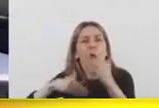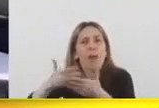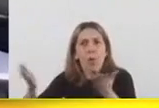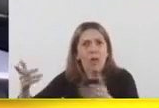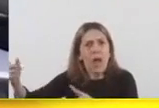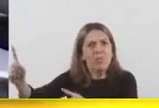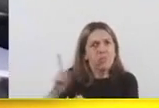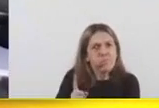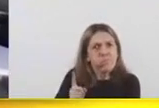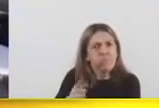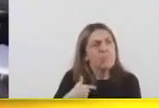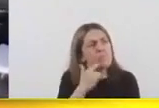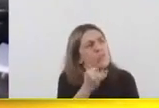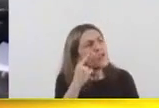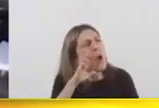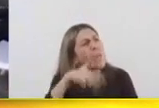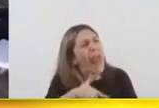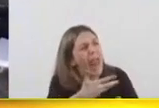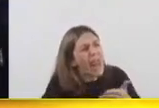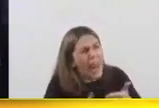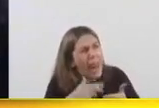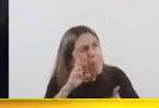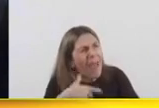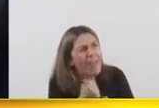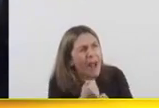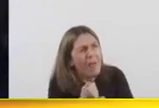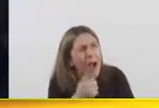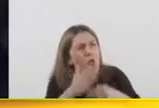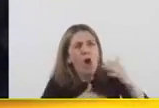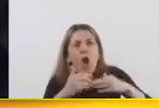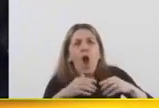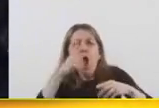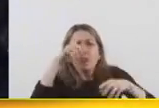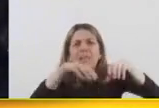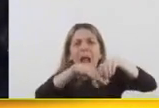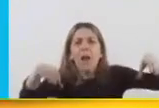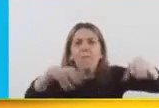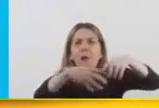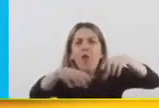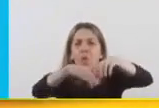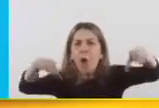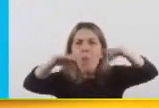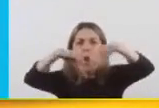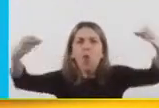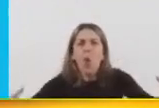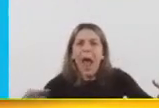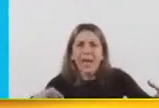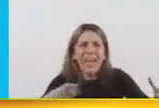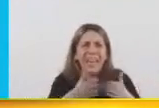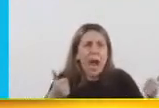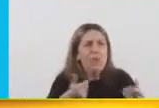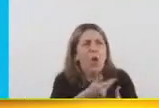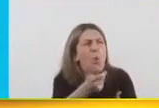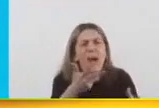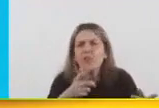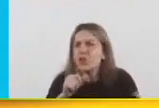dijo, mira, tengo un plan que es poner hospitales modulares. Donde haga falta un hospital podemos hacer rápidamente hospitales modulares. ¿Cuántos